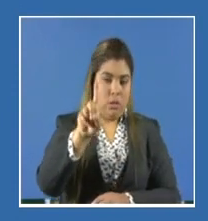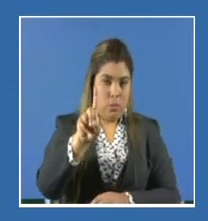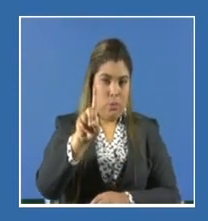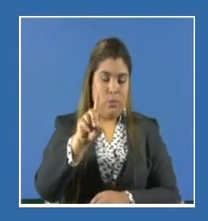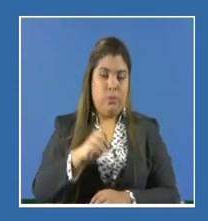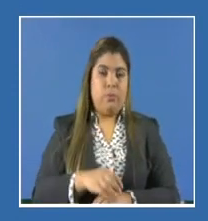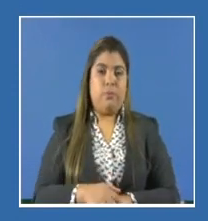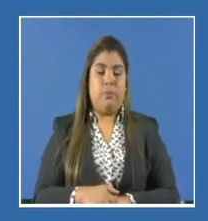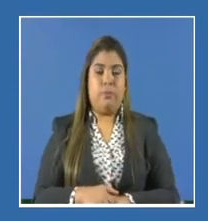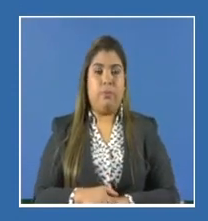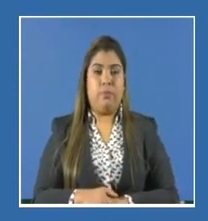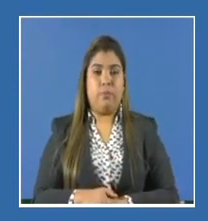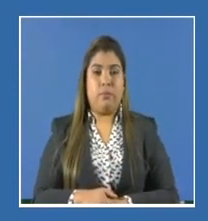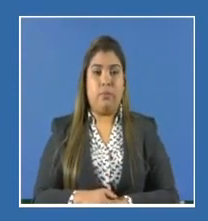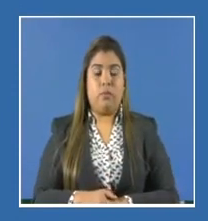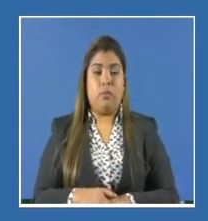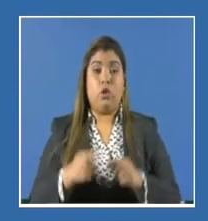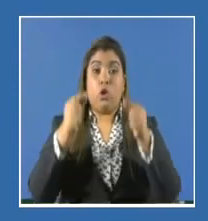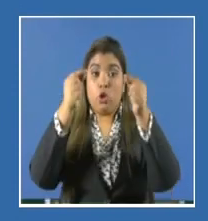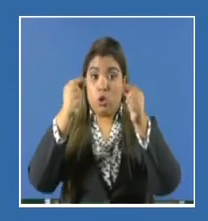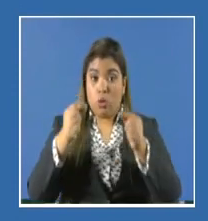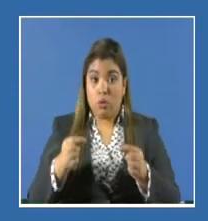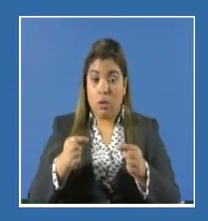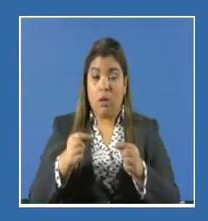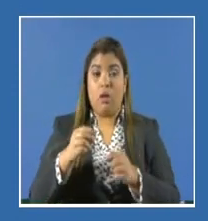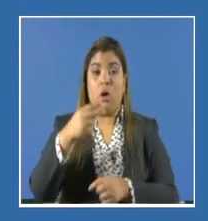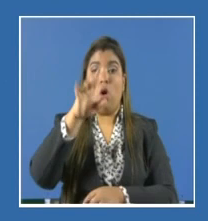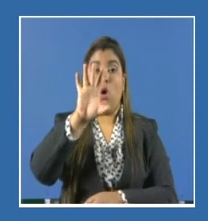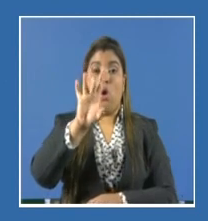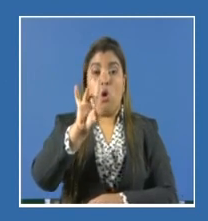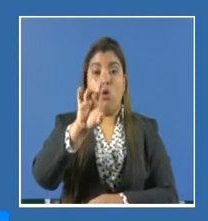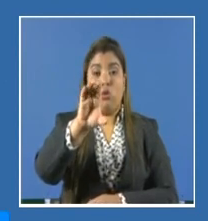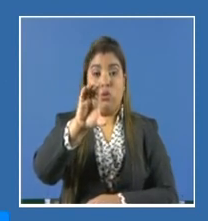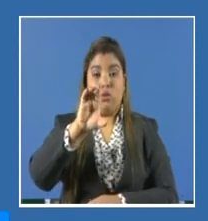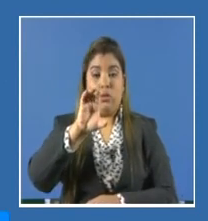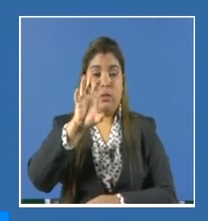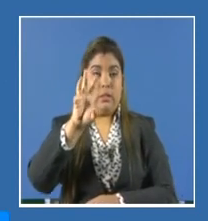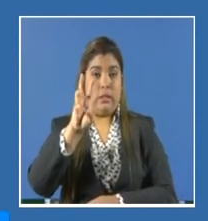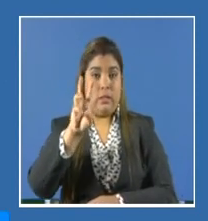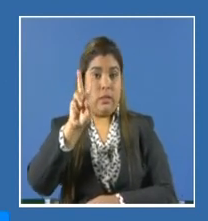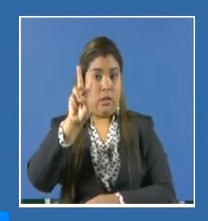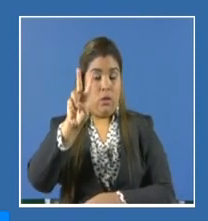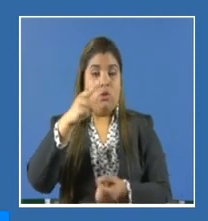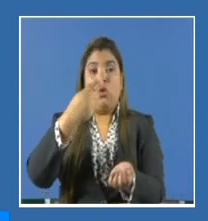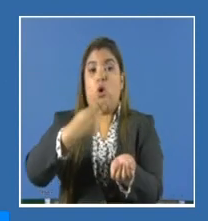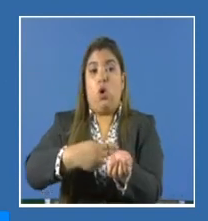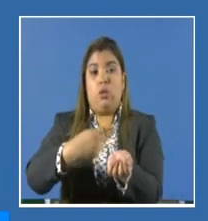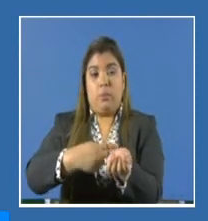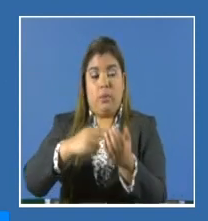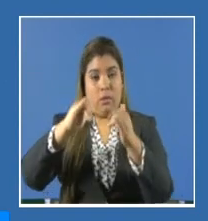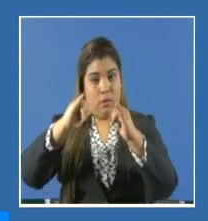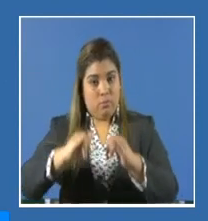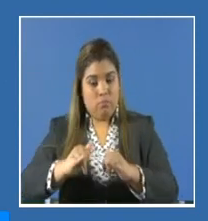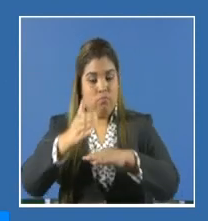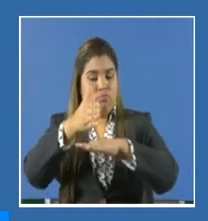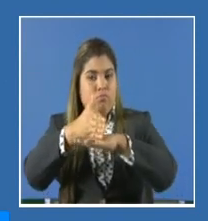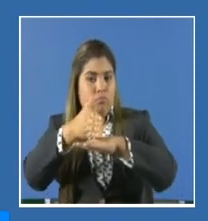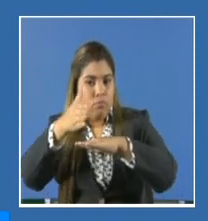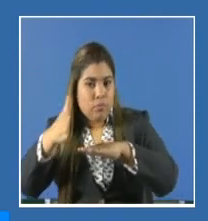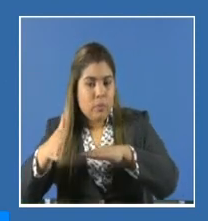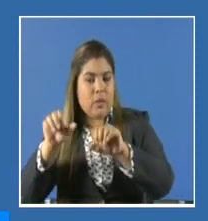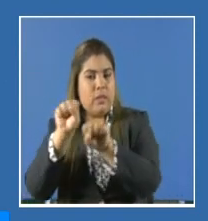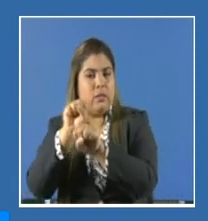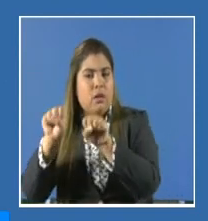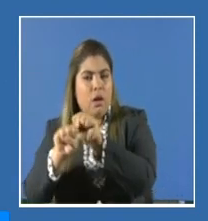Tenemos un total de 862 hospitalizados, de los cuales se